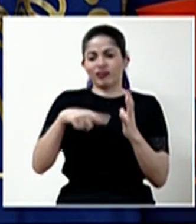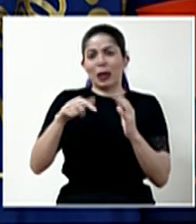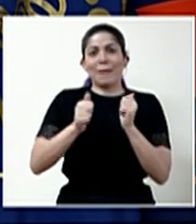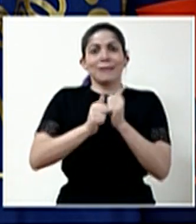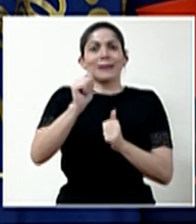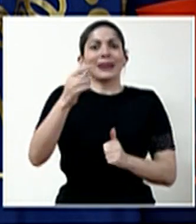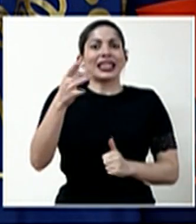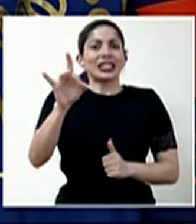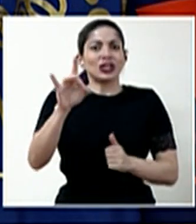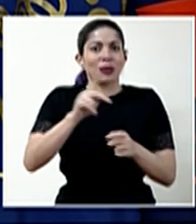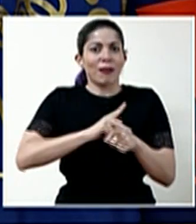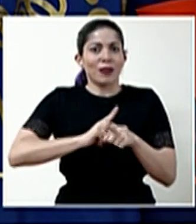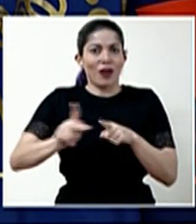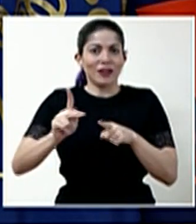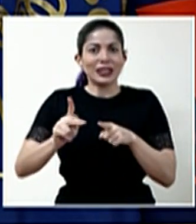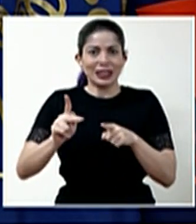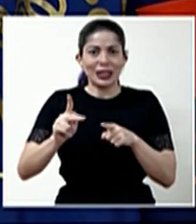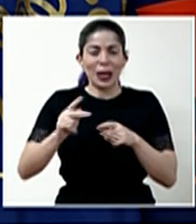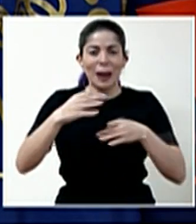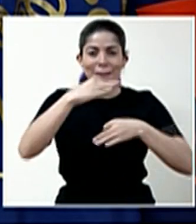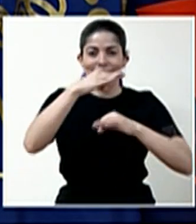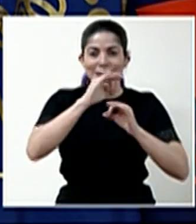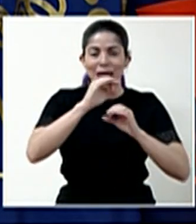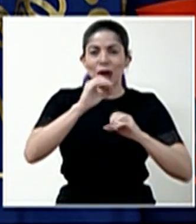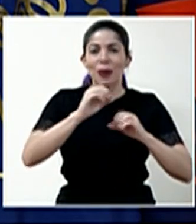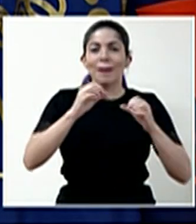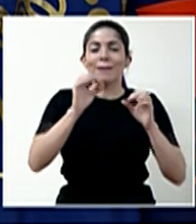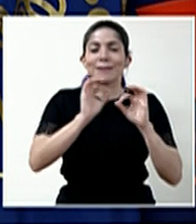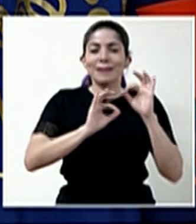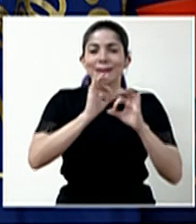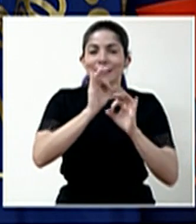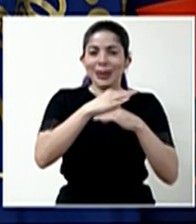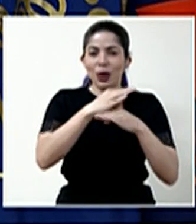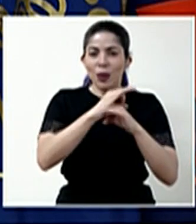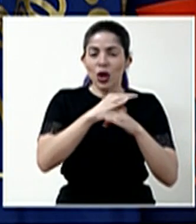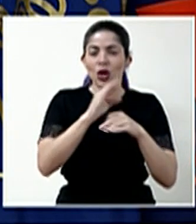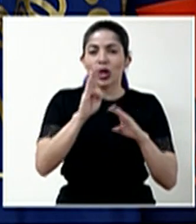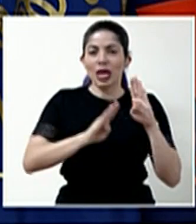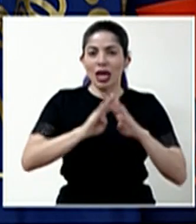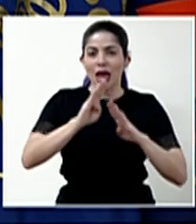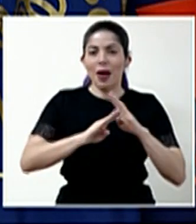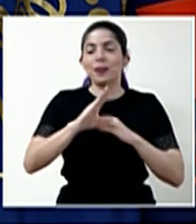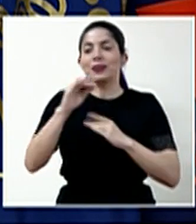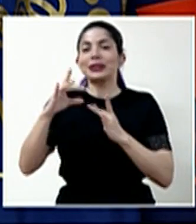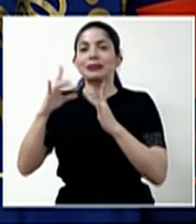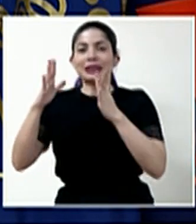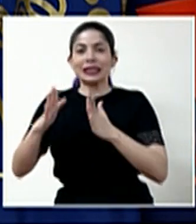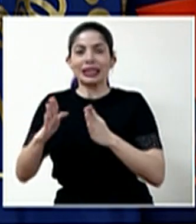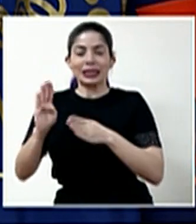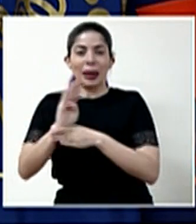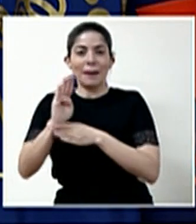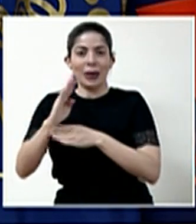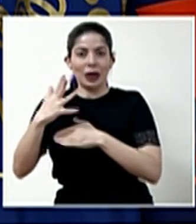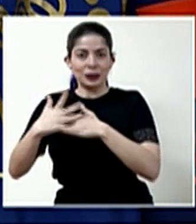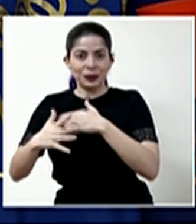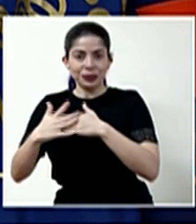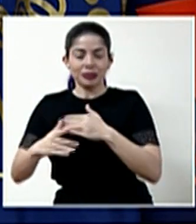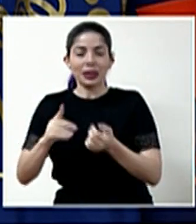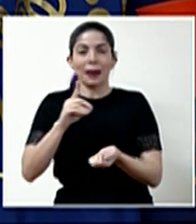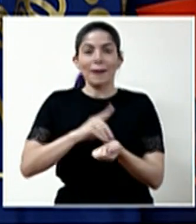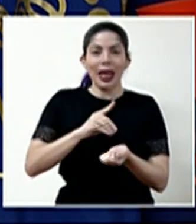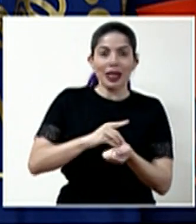18 profesionales en microbiología, así como especialistas en banco de sangre, médicos,